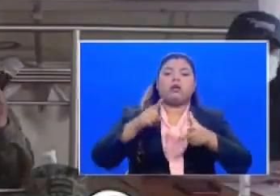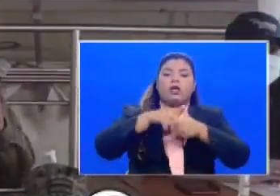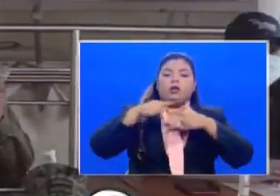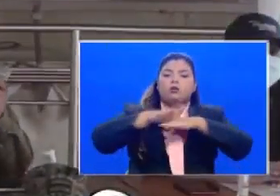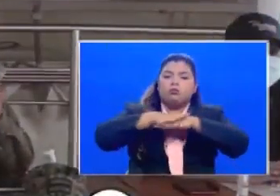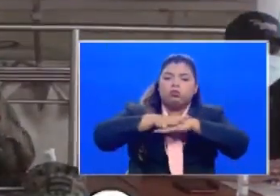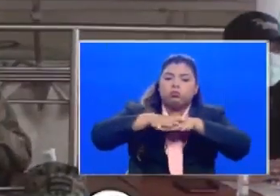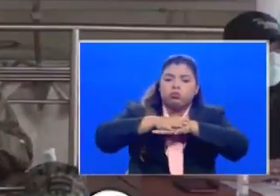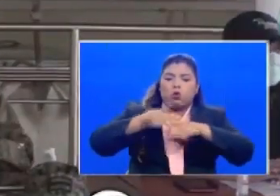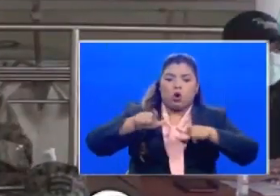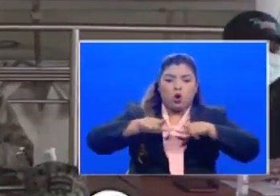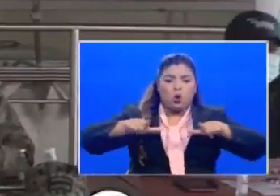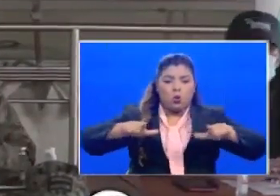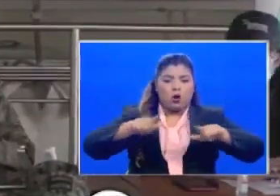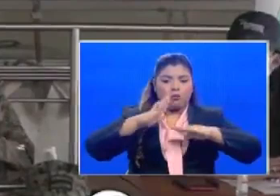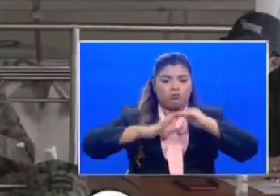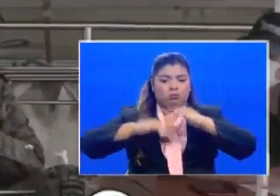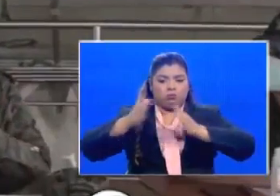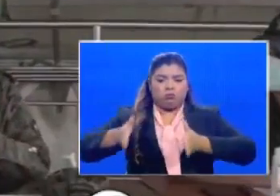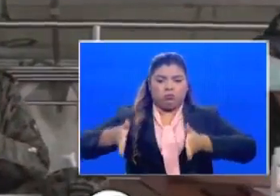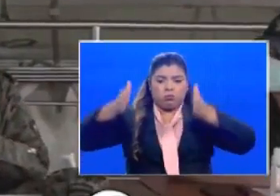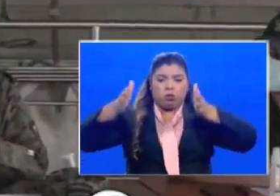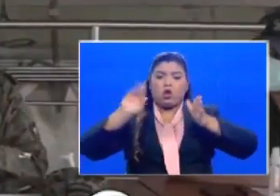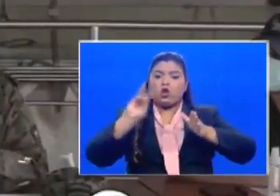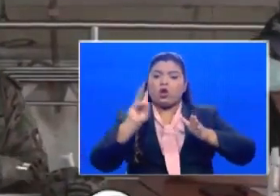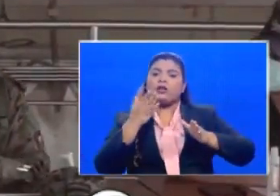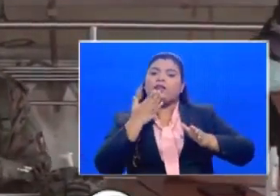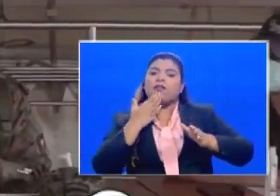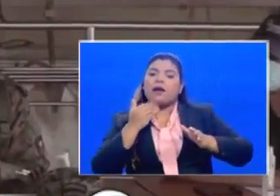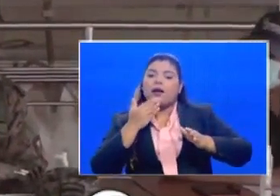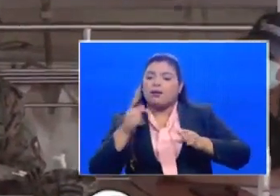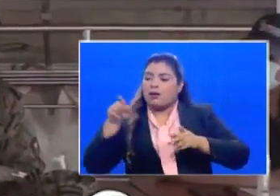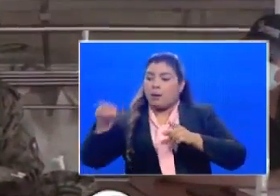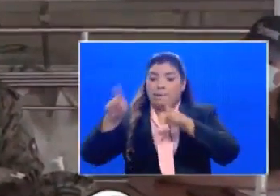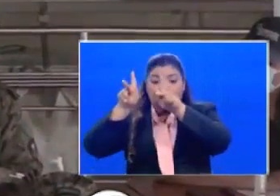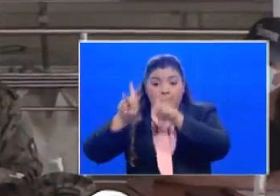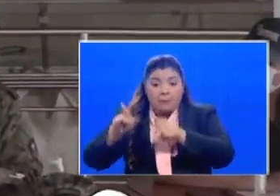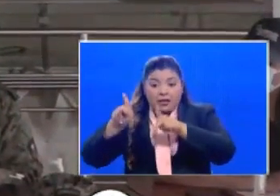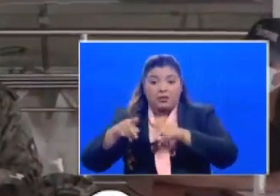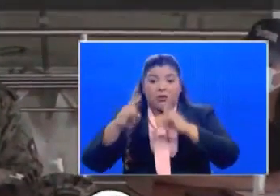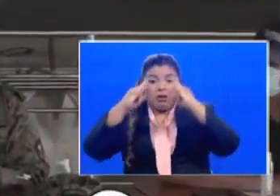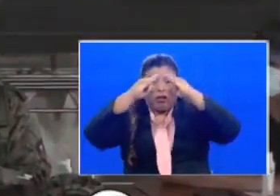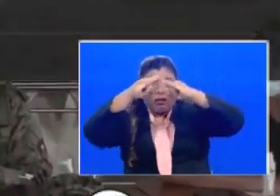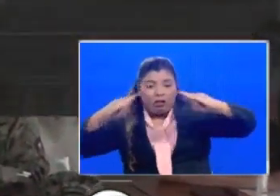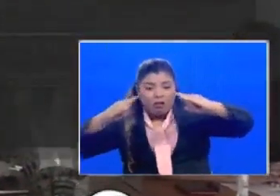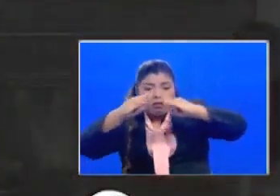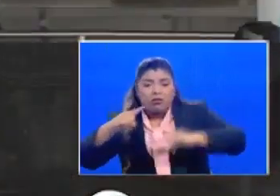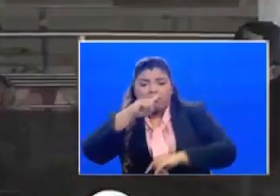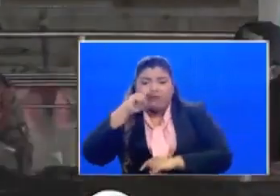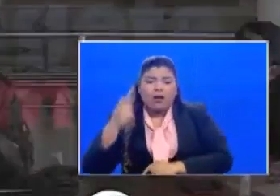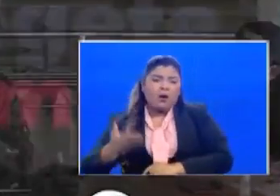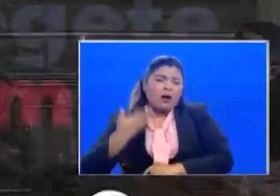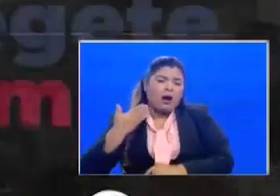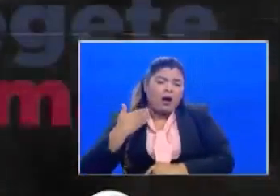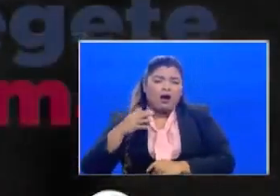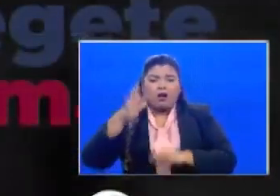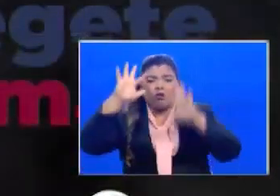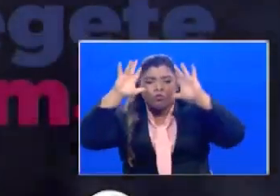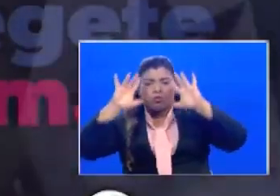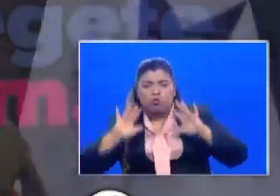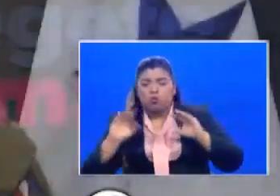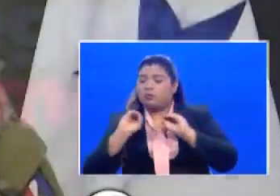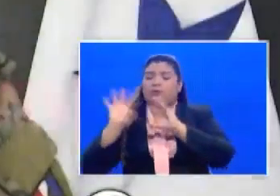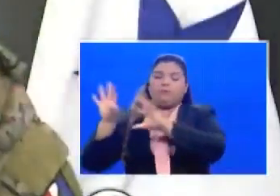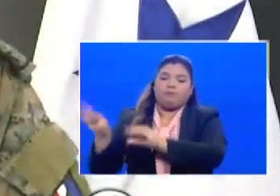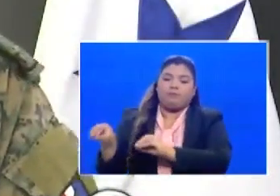migratoria en Nicanor Darién para mejorar las condiciones de infraestructura así como alianzas con la OIM ACNUR